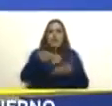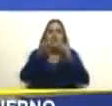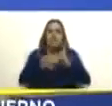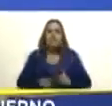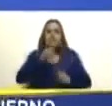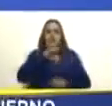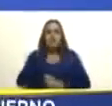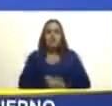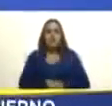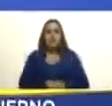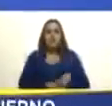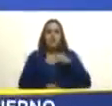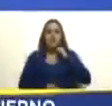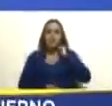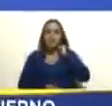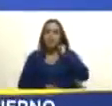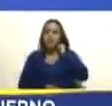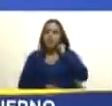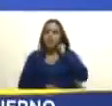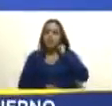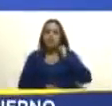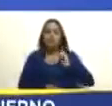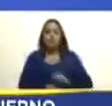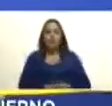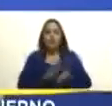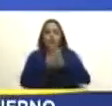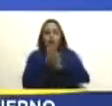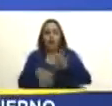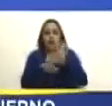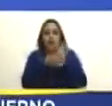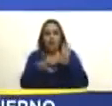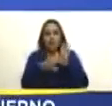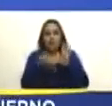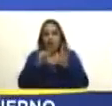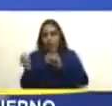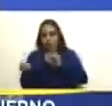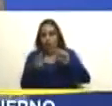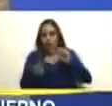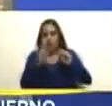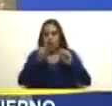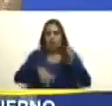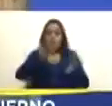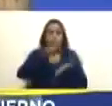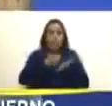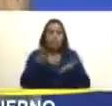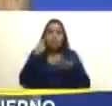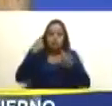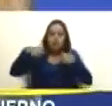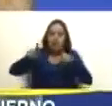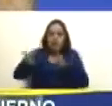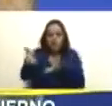histórica y derogar la ley orgánica que se va a debatir y se va a aprobar que se atrevan pues